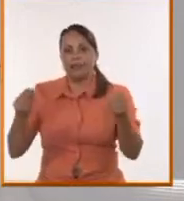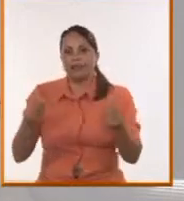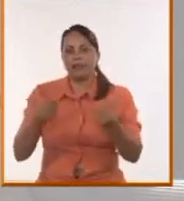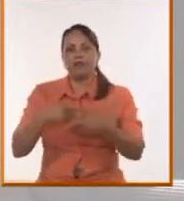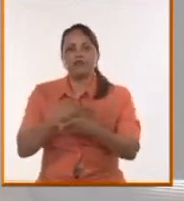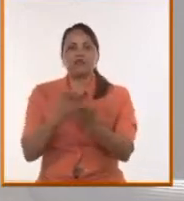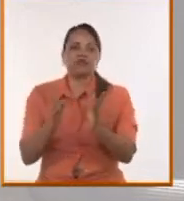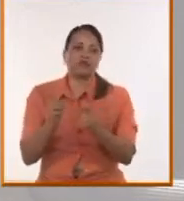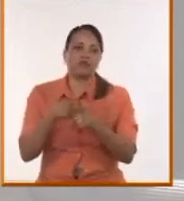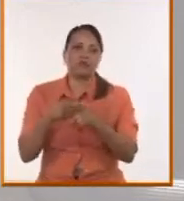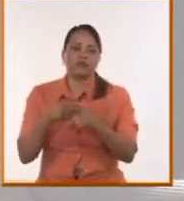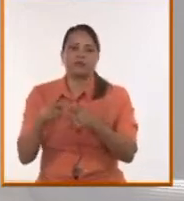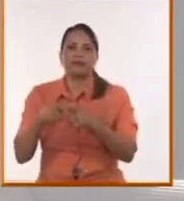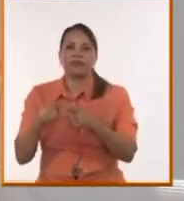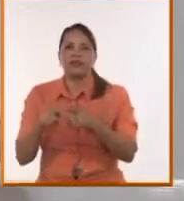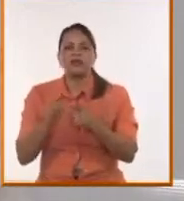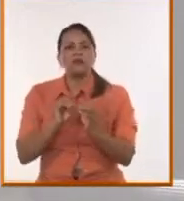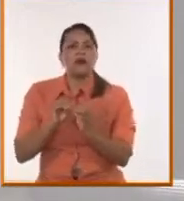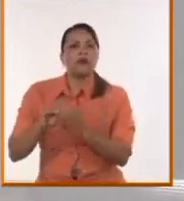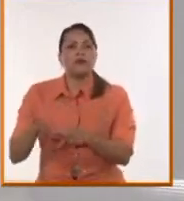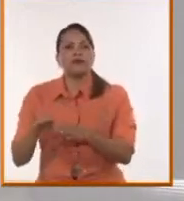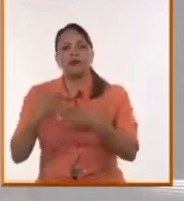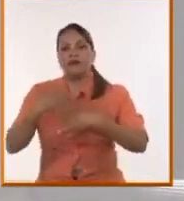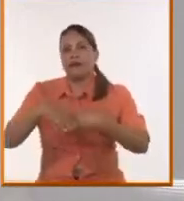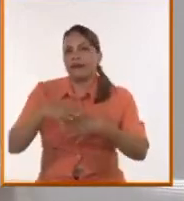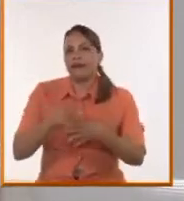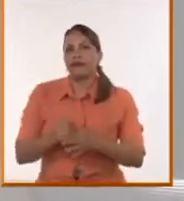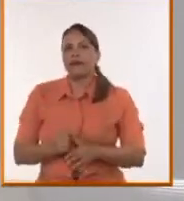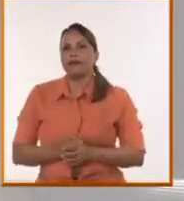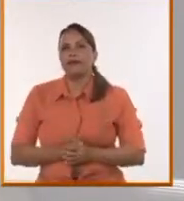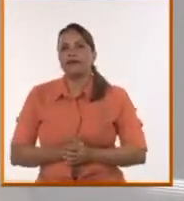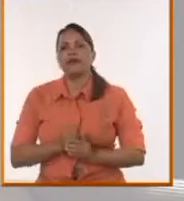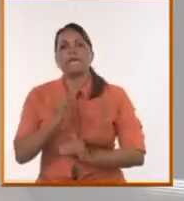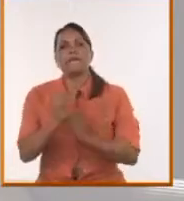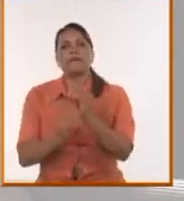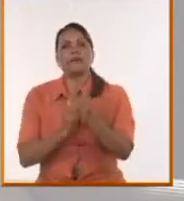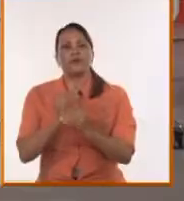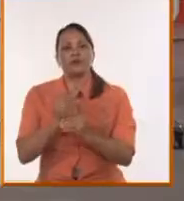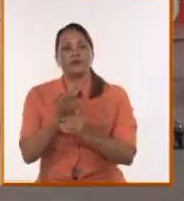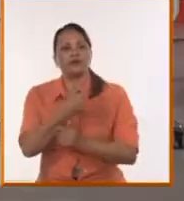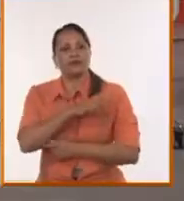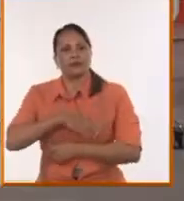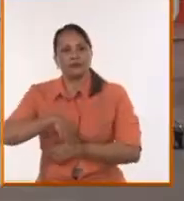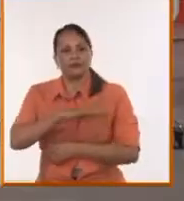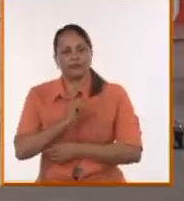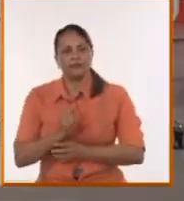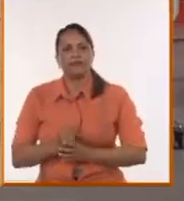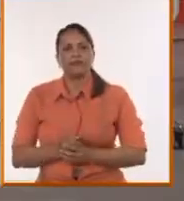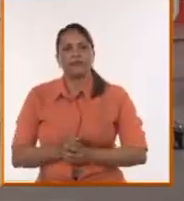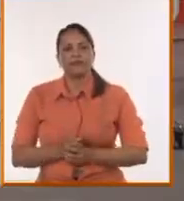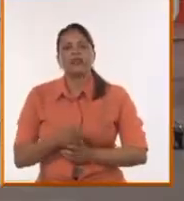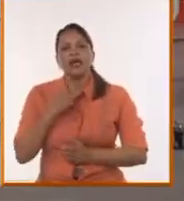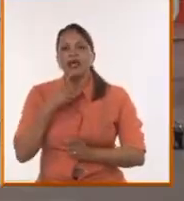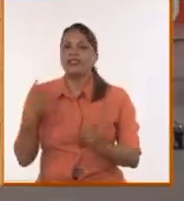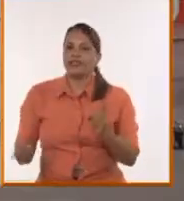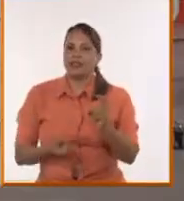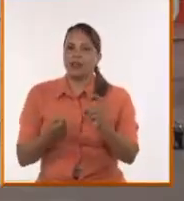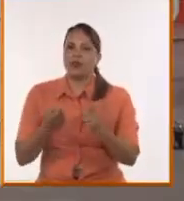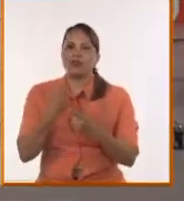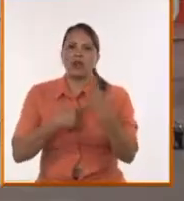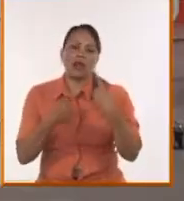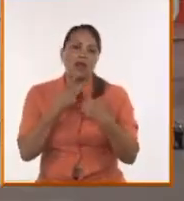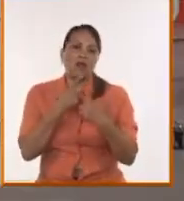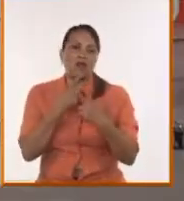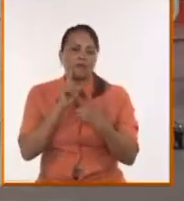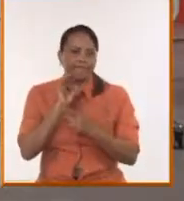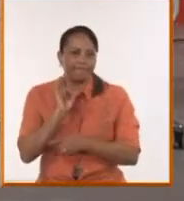decir, no va abandonado de la calle, de los procesos populares. Entonces, yo creo que son los grandes retos, ¿no? A pesar de que ya hay